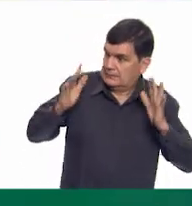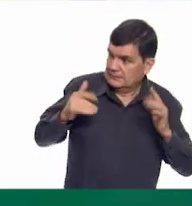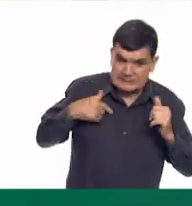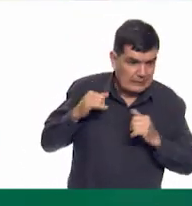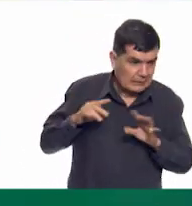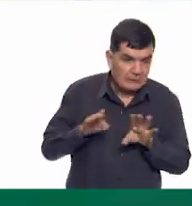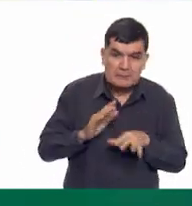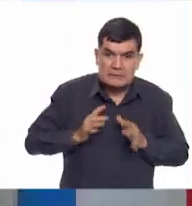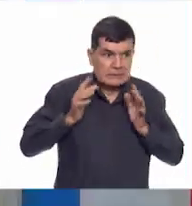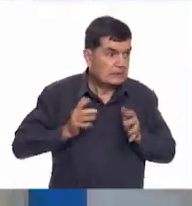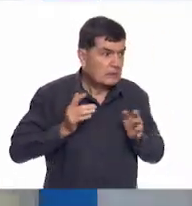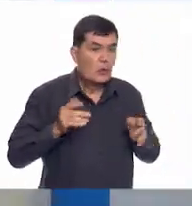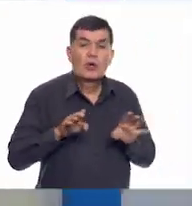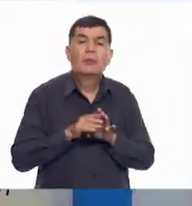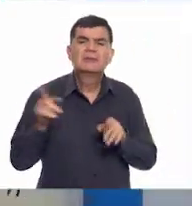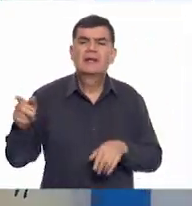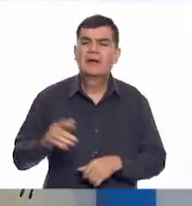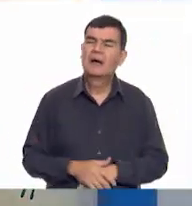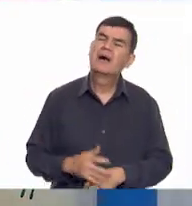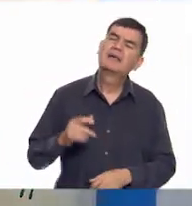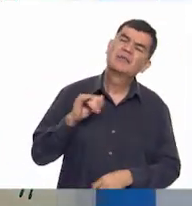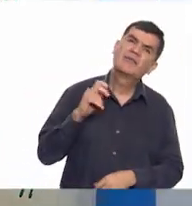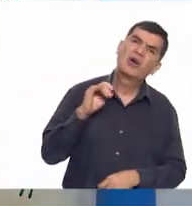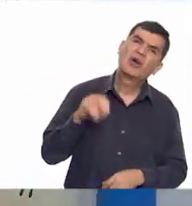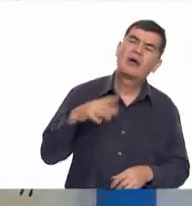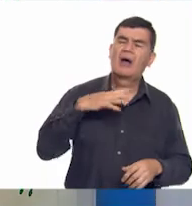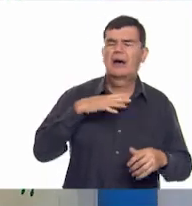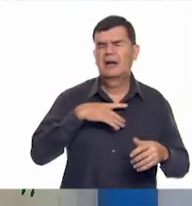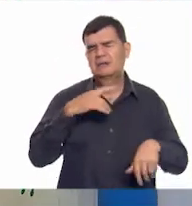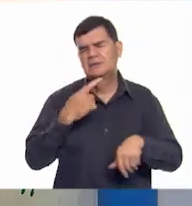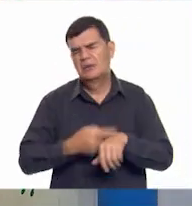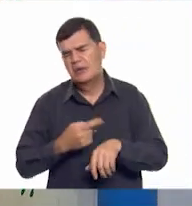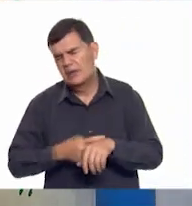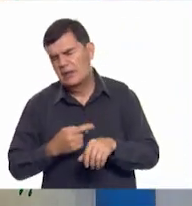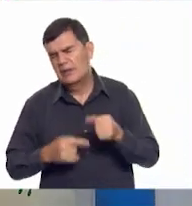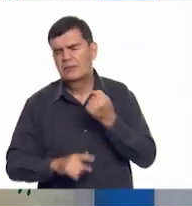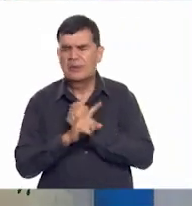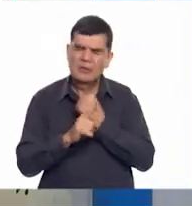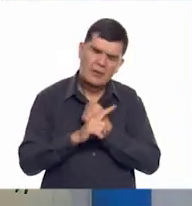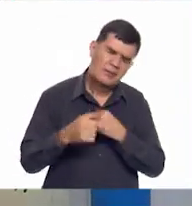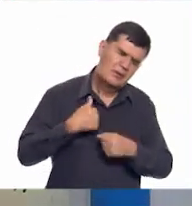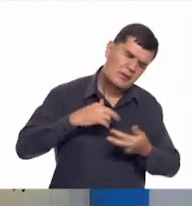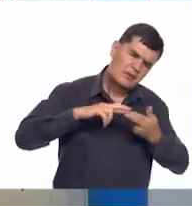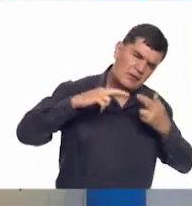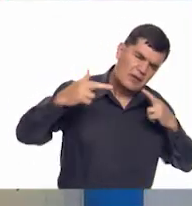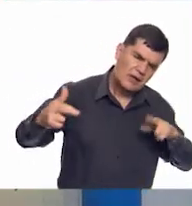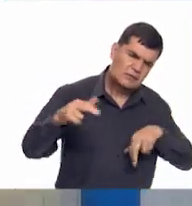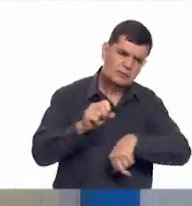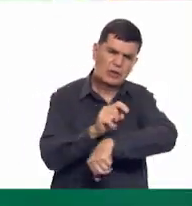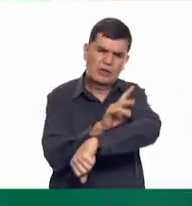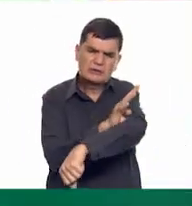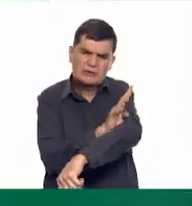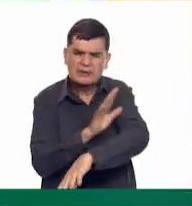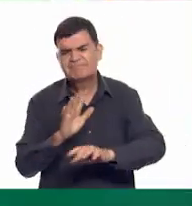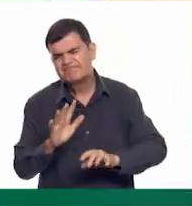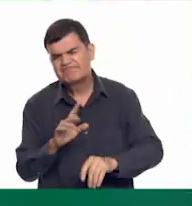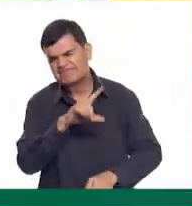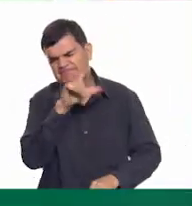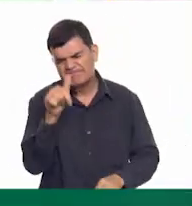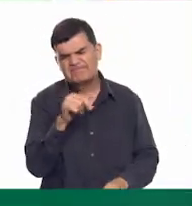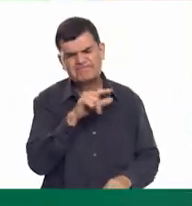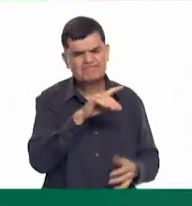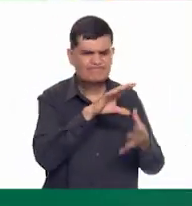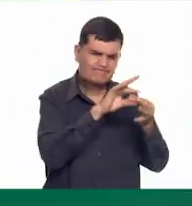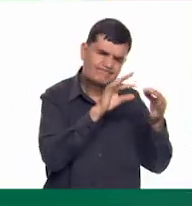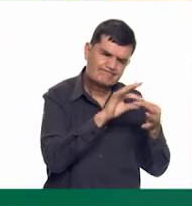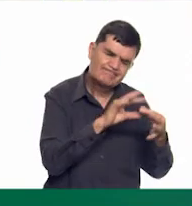Oye, ¿qué pasó? ¿Cómo está Fefebón? ¡Ay Fefebón tenía problemas con sus lazos emocionales! Pero no me digas... Sí, pero luego les cuento porque